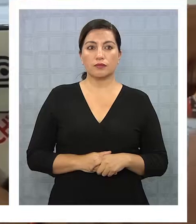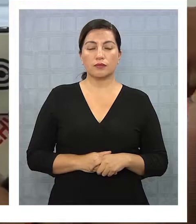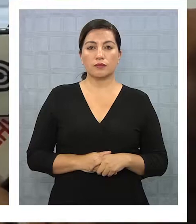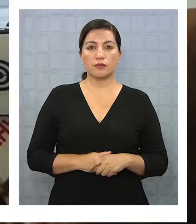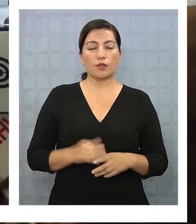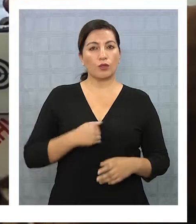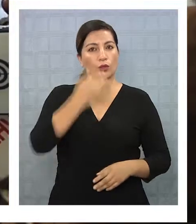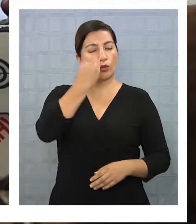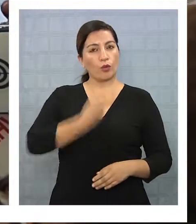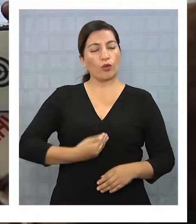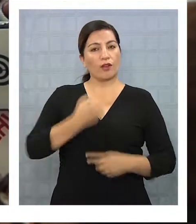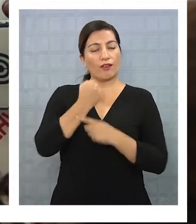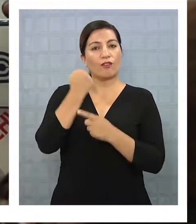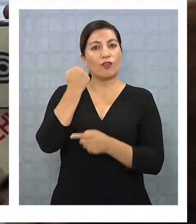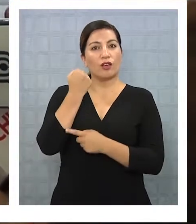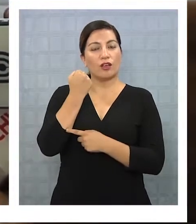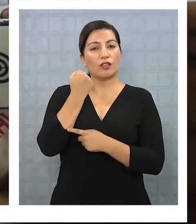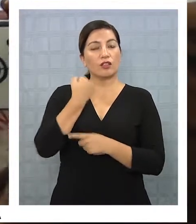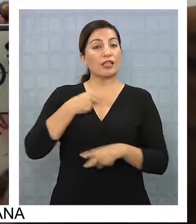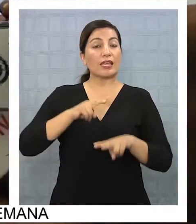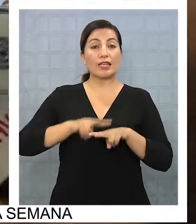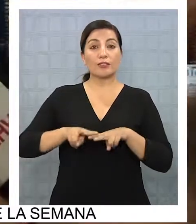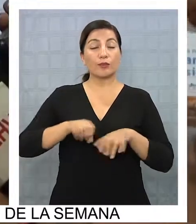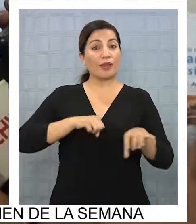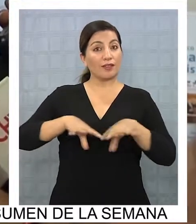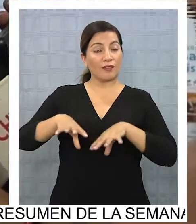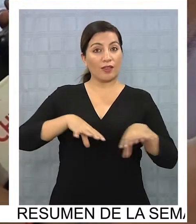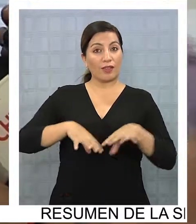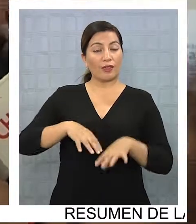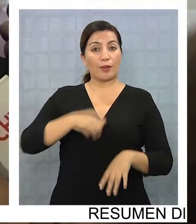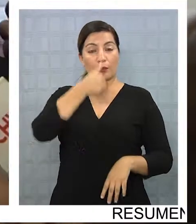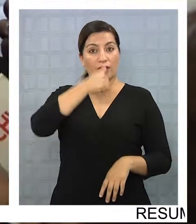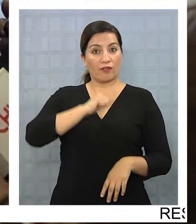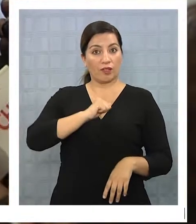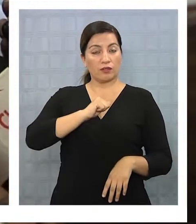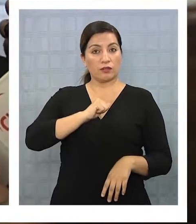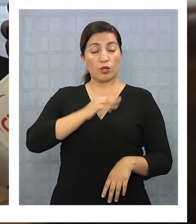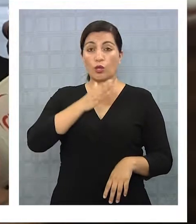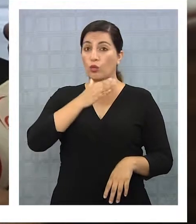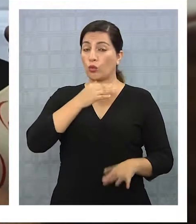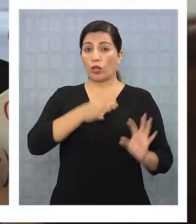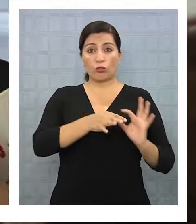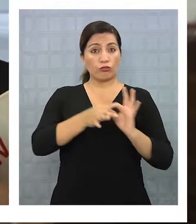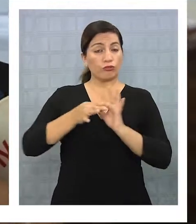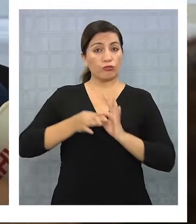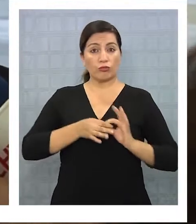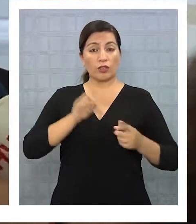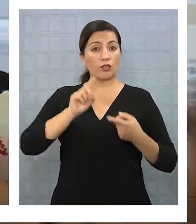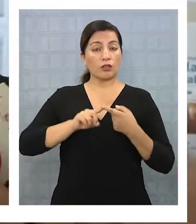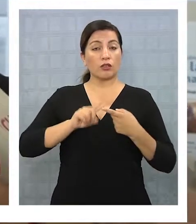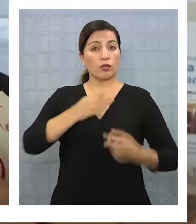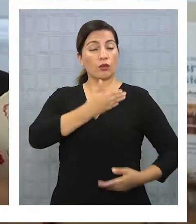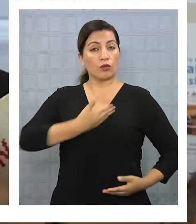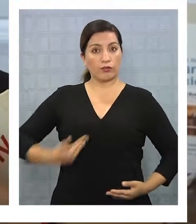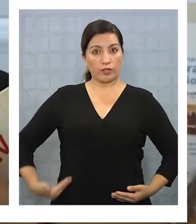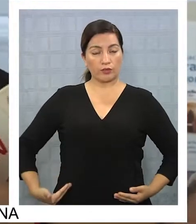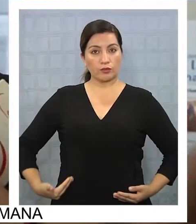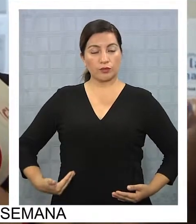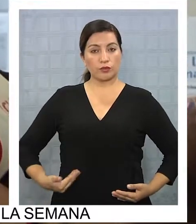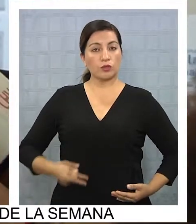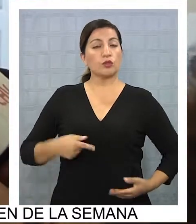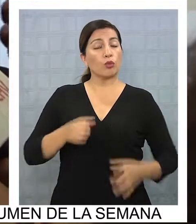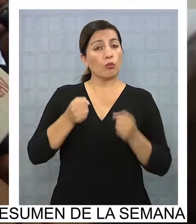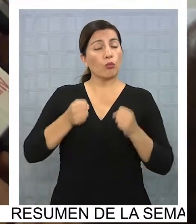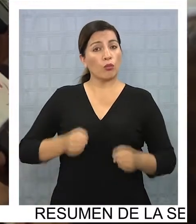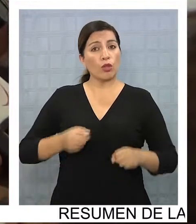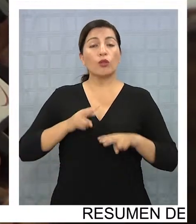Yo soy un abogado que estoy ejerciendo mi actividad privada, no tengo ningún vínculo personal con el gobierno en este momento y